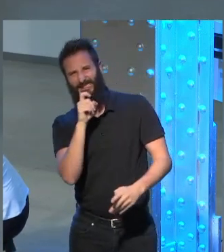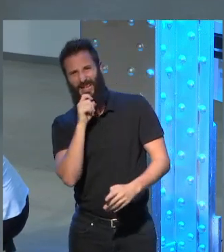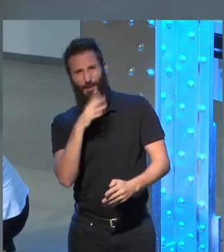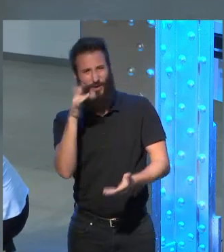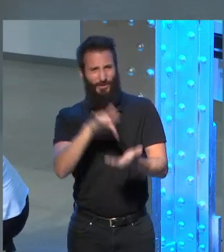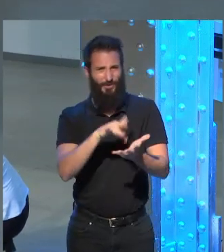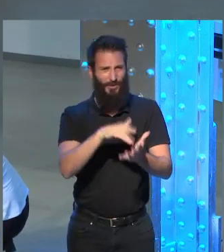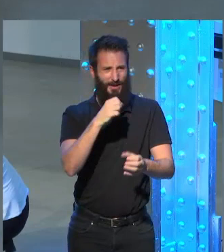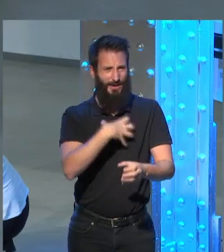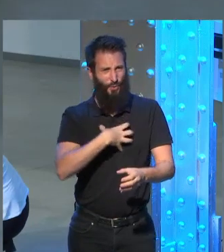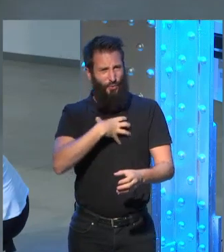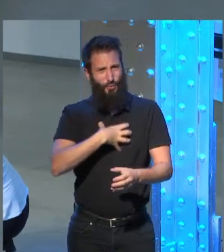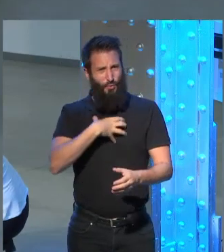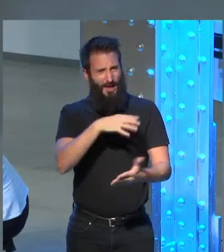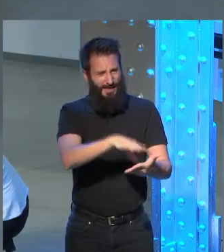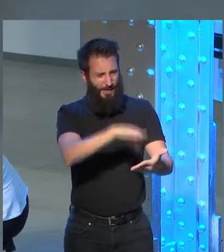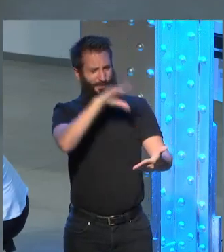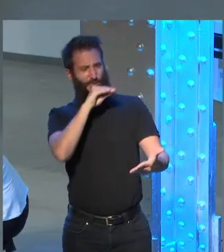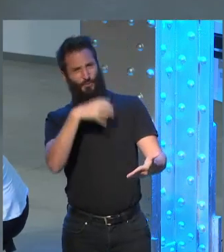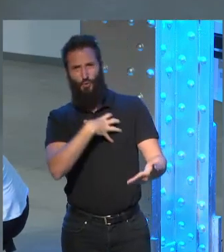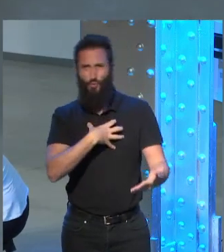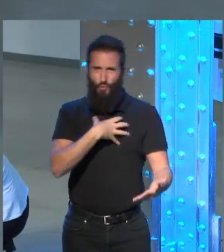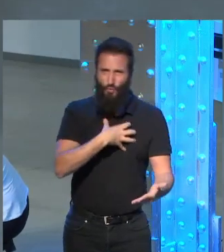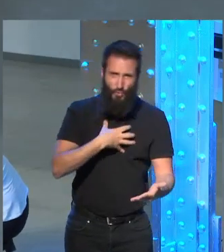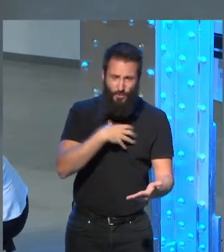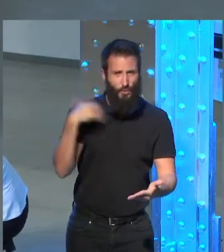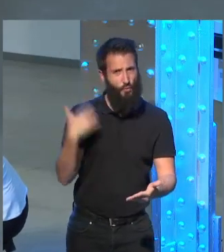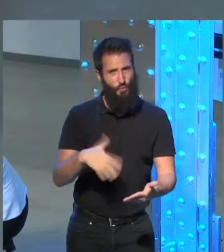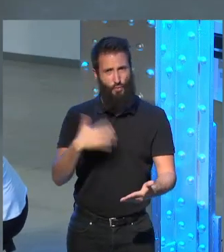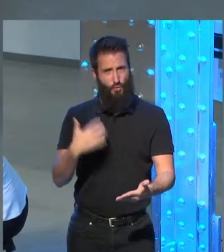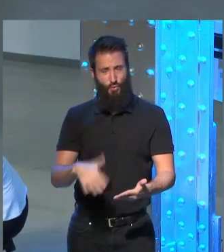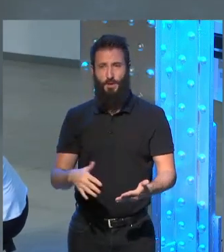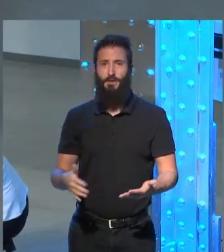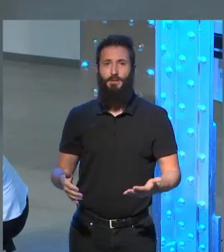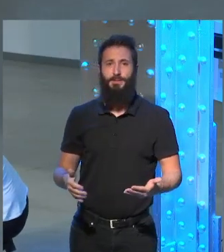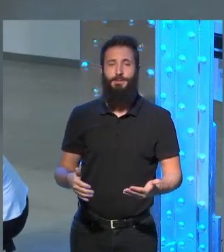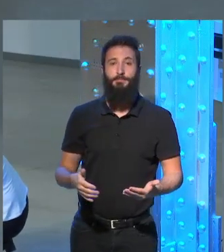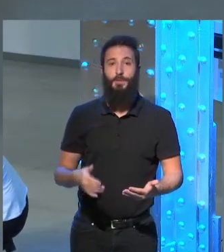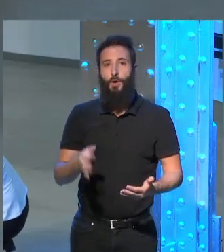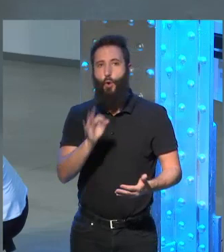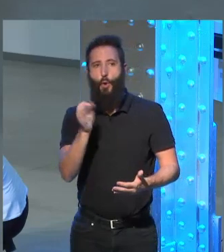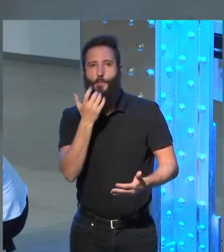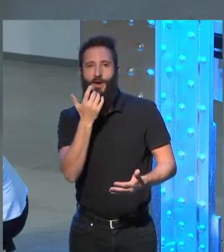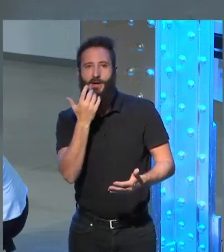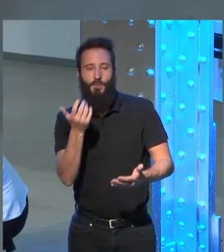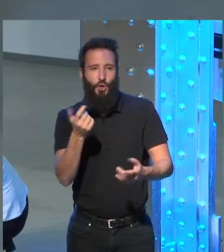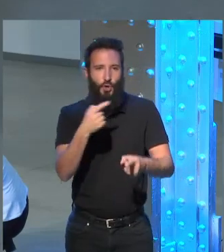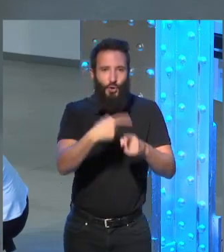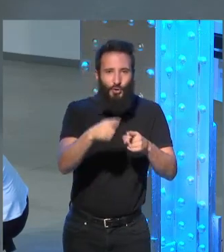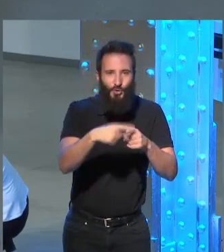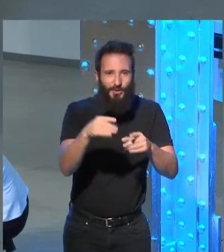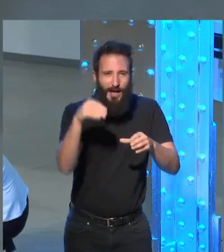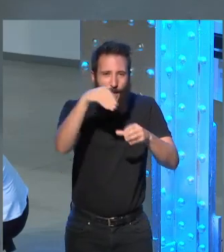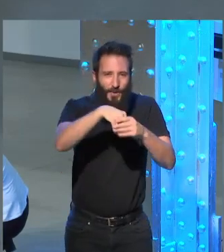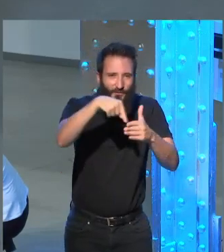había costado trabajo llegar a desentrañarla poder entender digamos las oscuridades de que está hecho